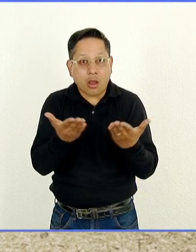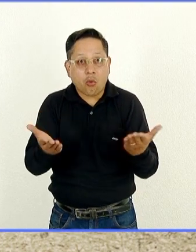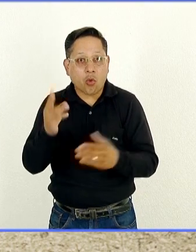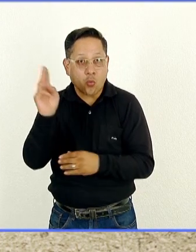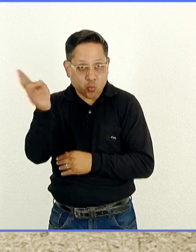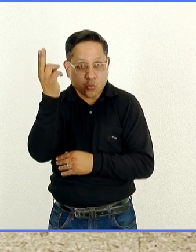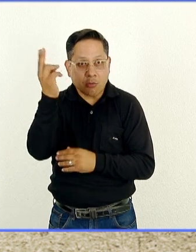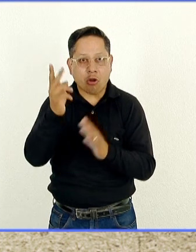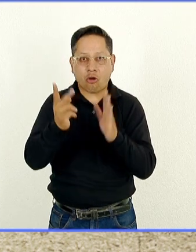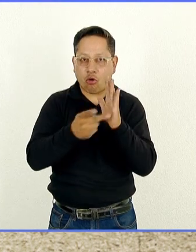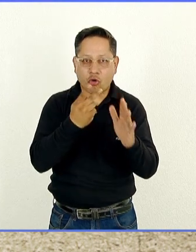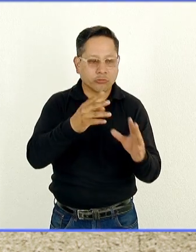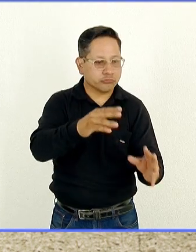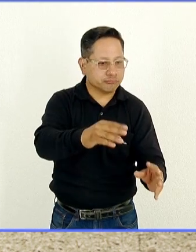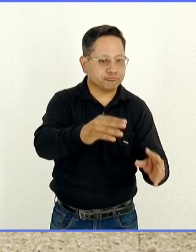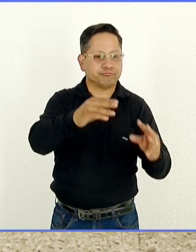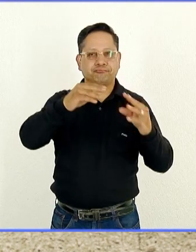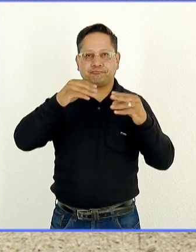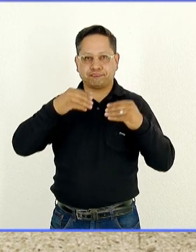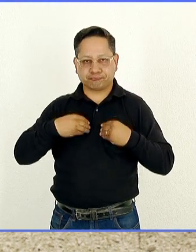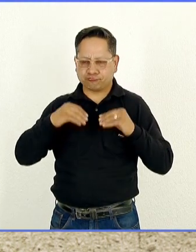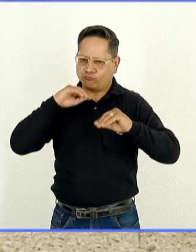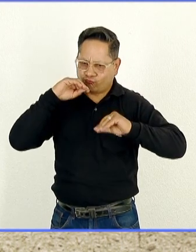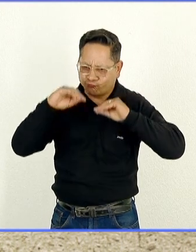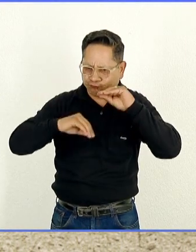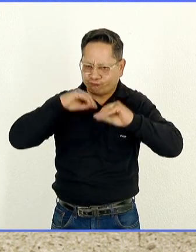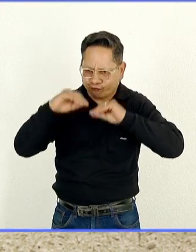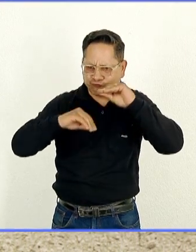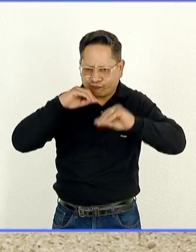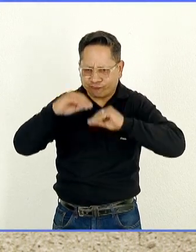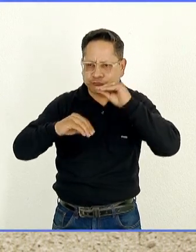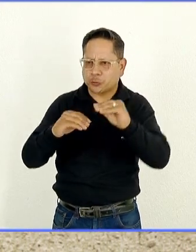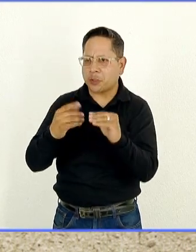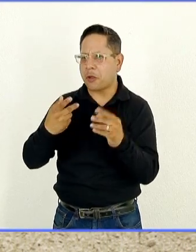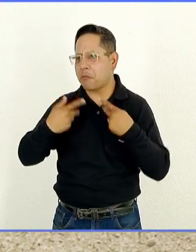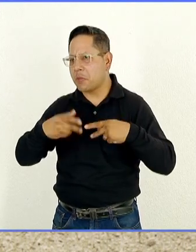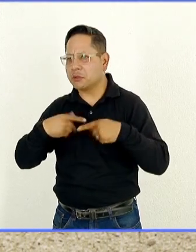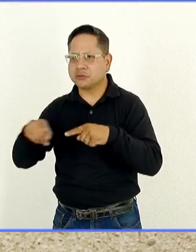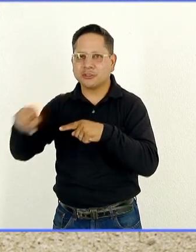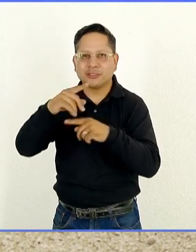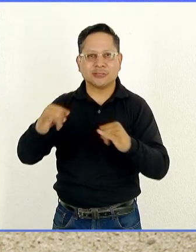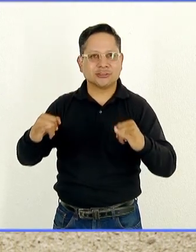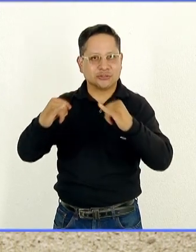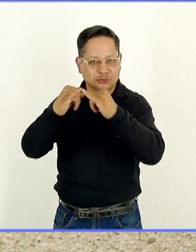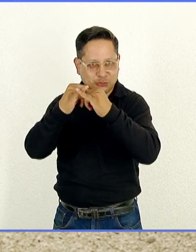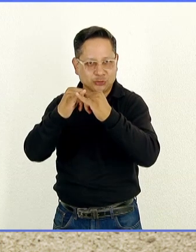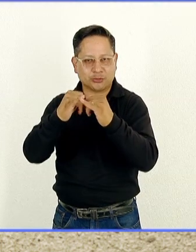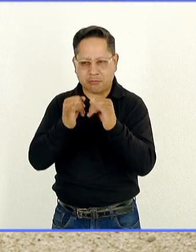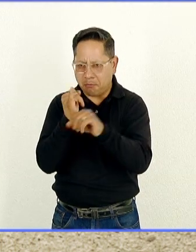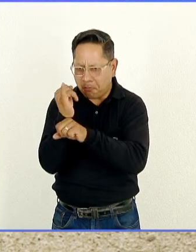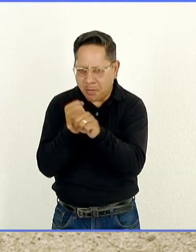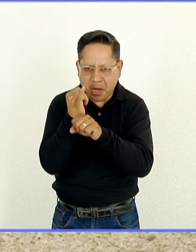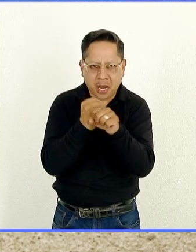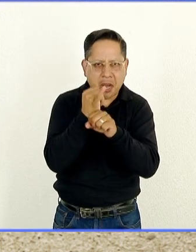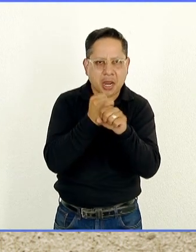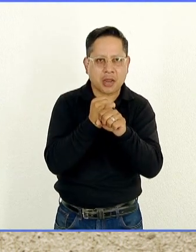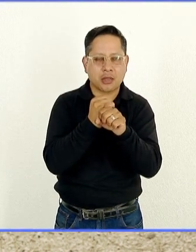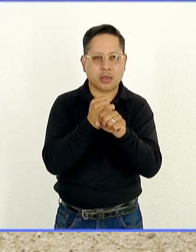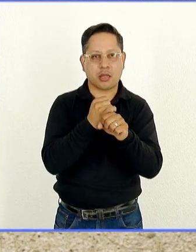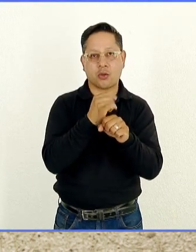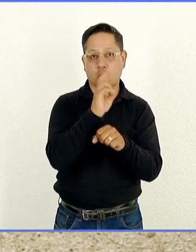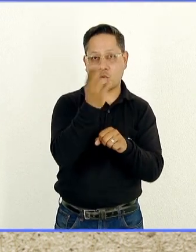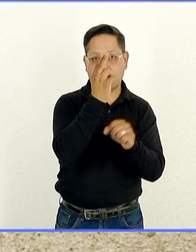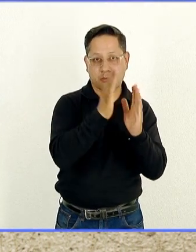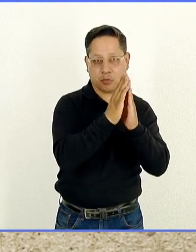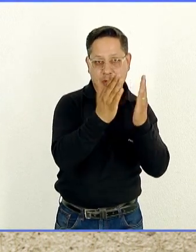revive con una edición facsimilar en un trabajo increíble, en una colaboración del Instituto de Investigaciones Bibliográficas con Libros UNAM